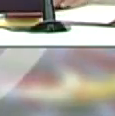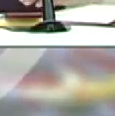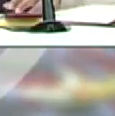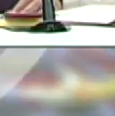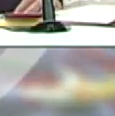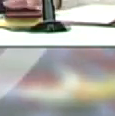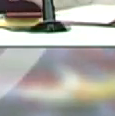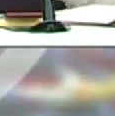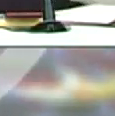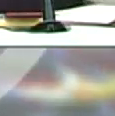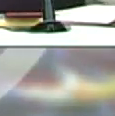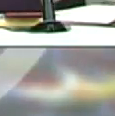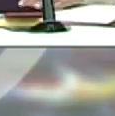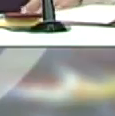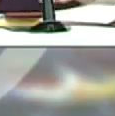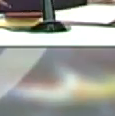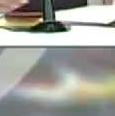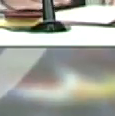Vicepresidenta.